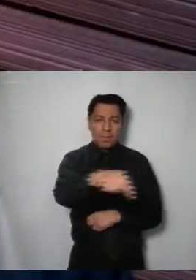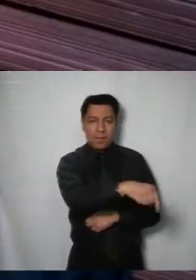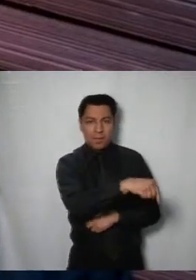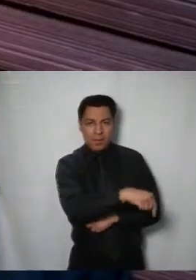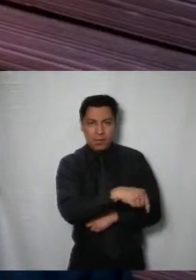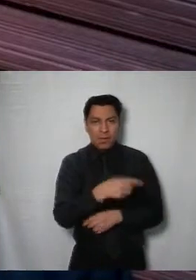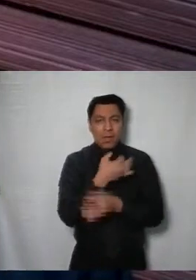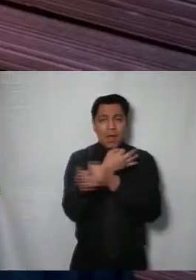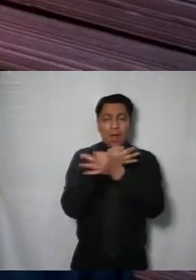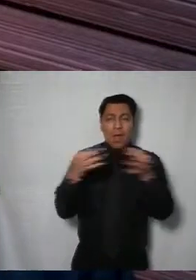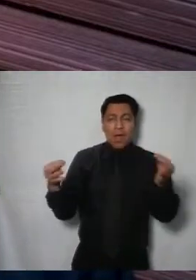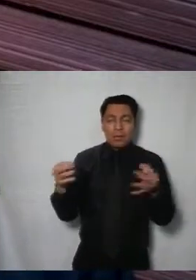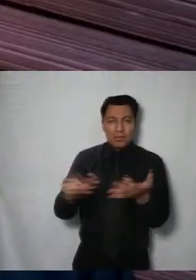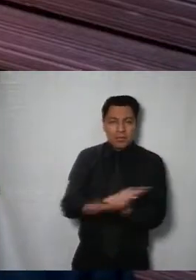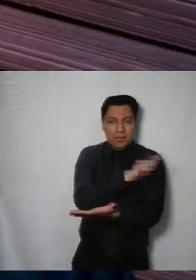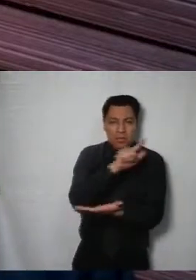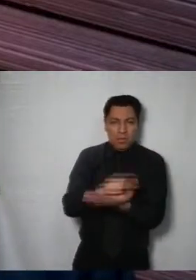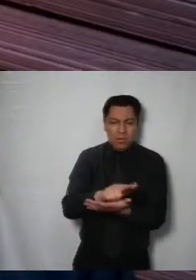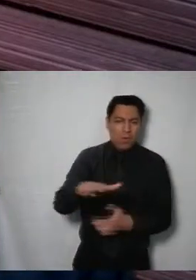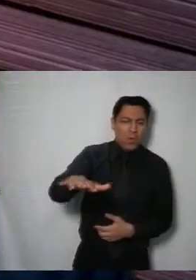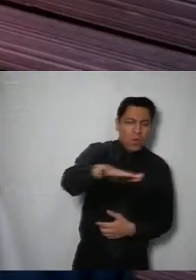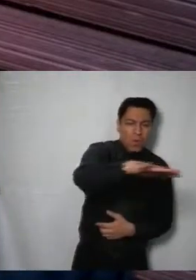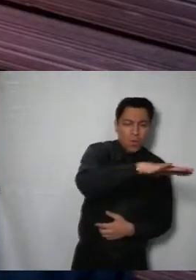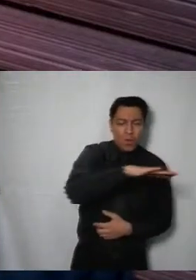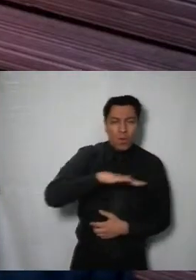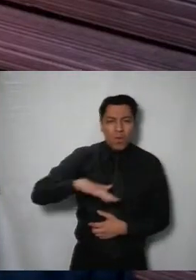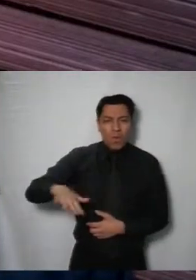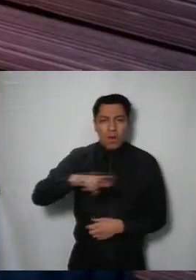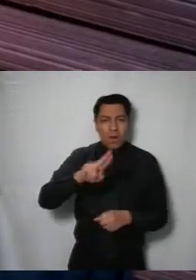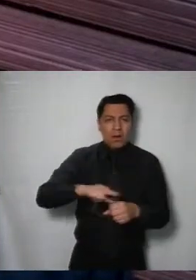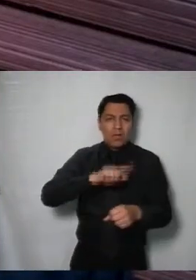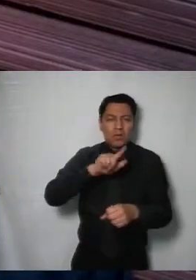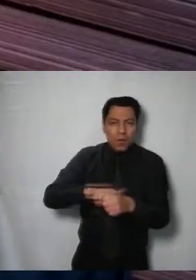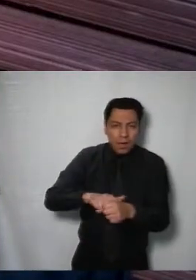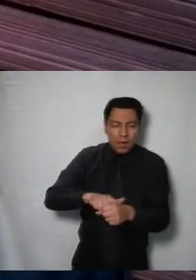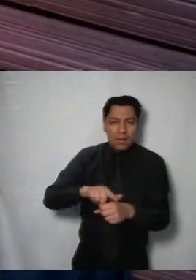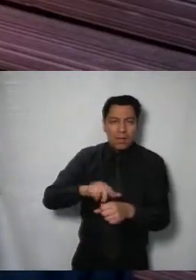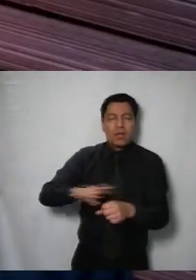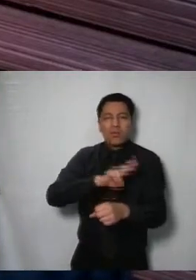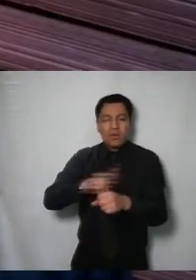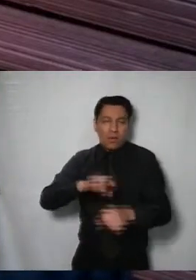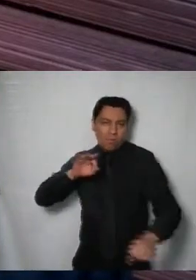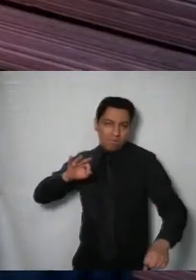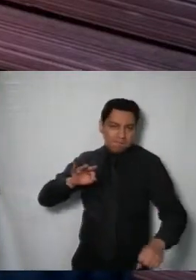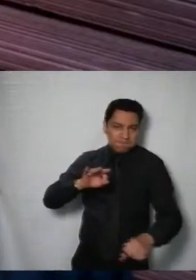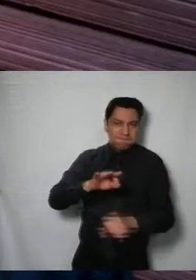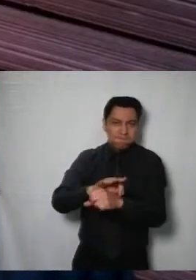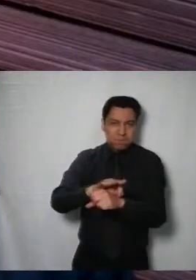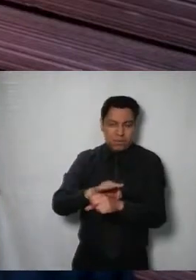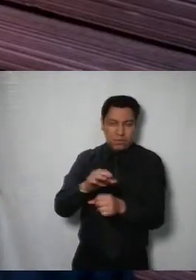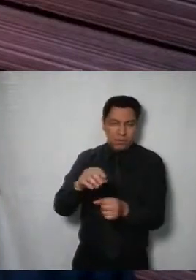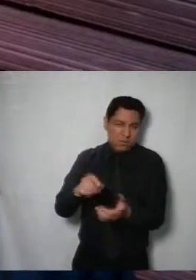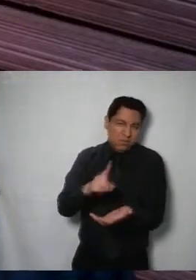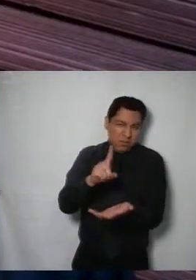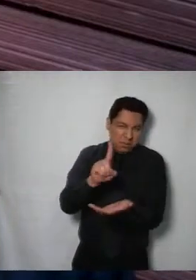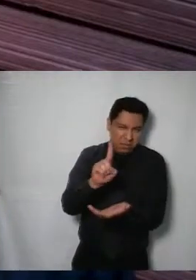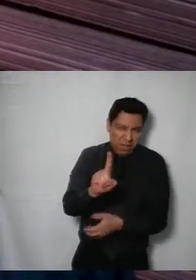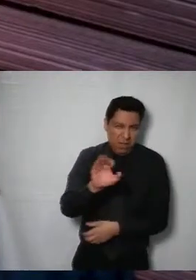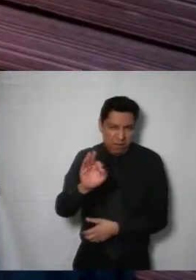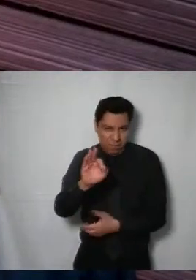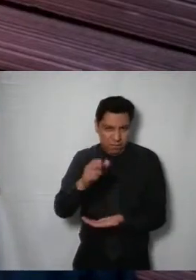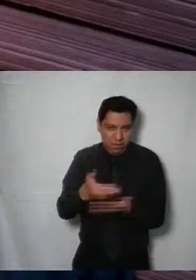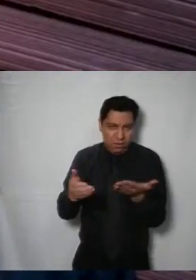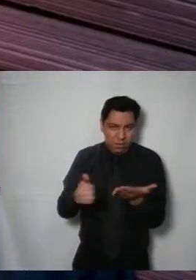decreto por el que se declara área natural protegida y se expropia a favor del departamento del entonces distrito federal el bosque de